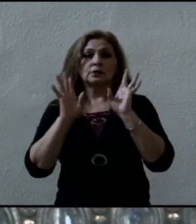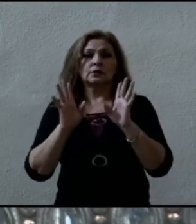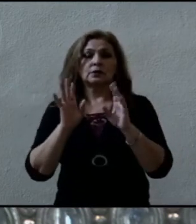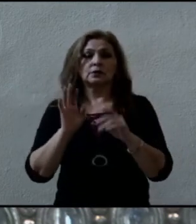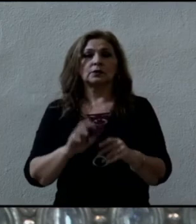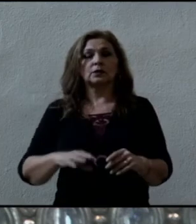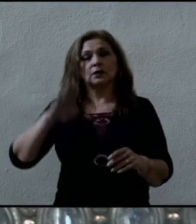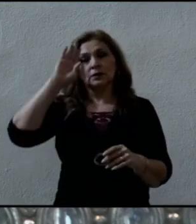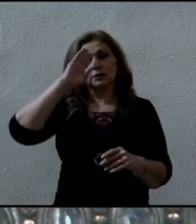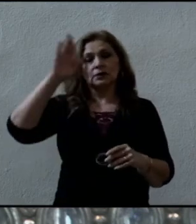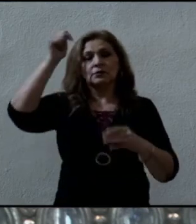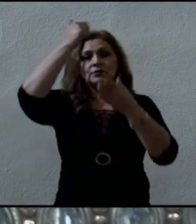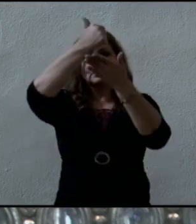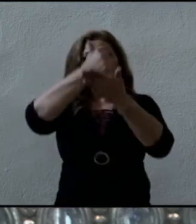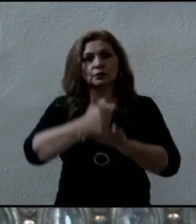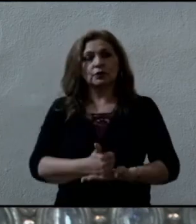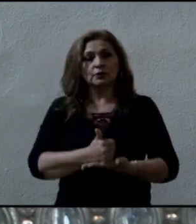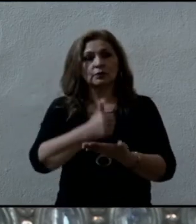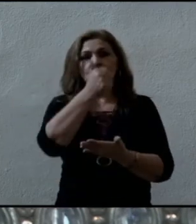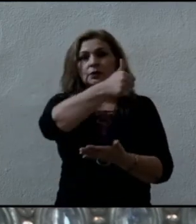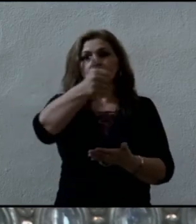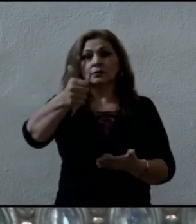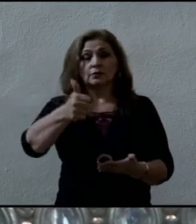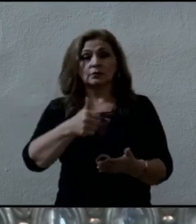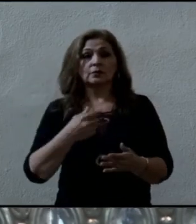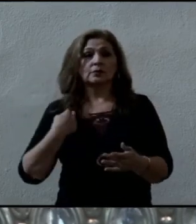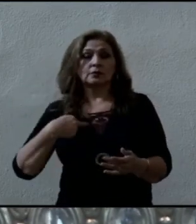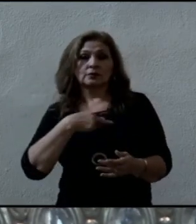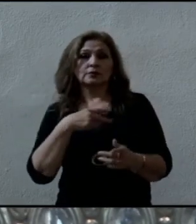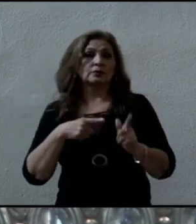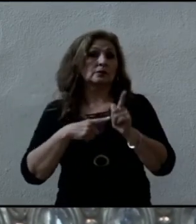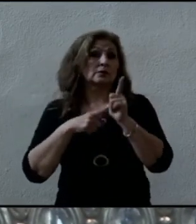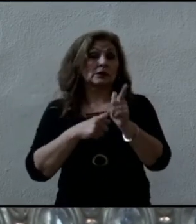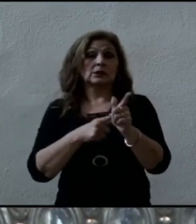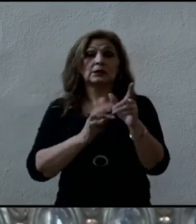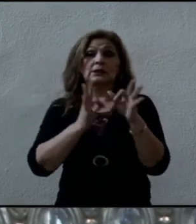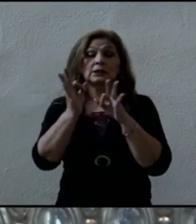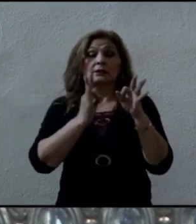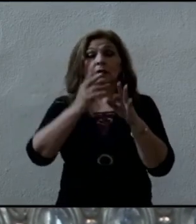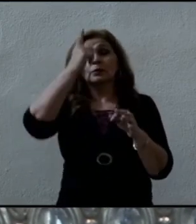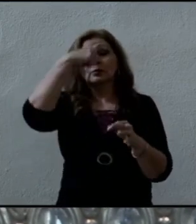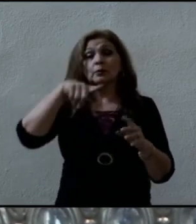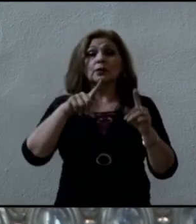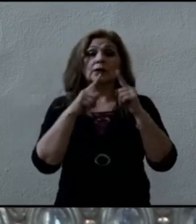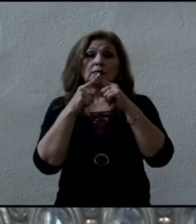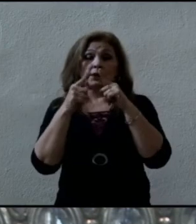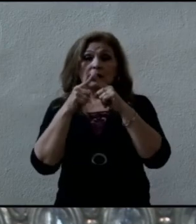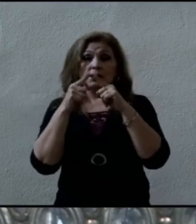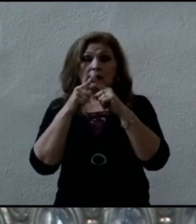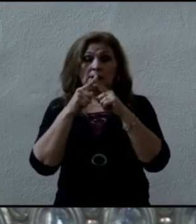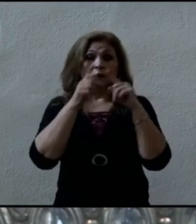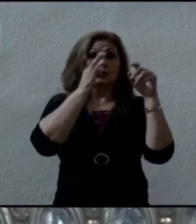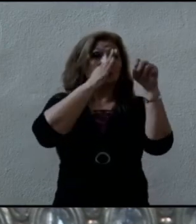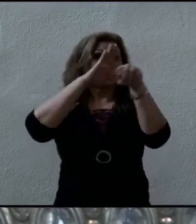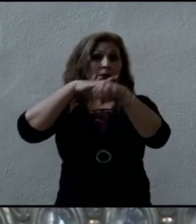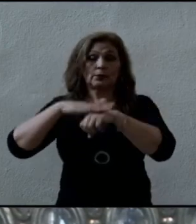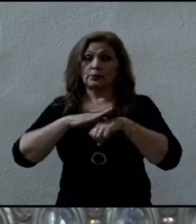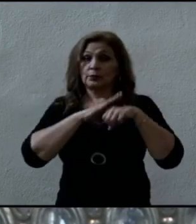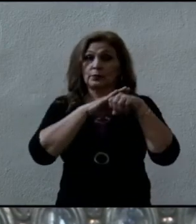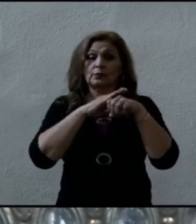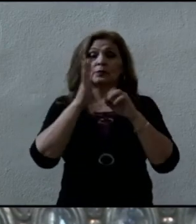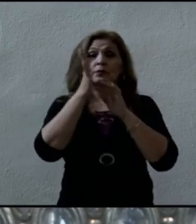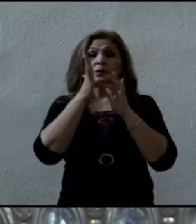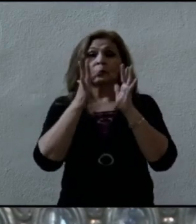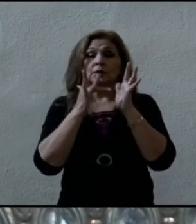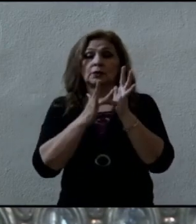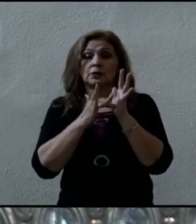ayude y vamos a trabajar para que esta iglesia convocada por Jesús sea